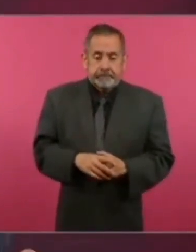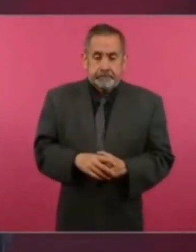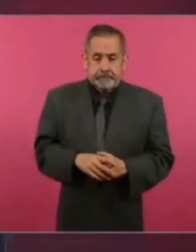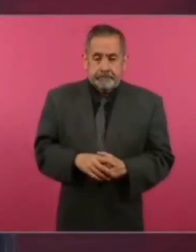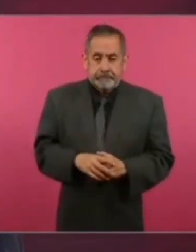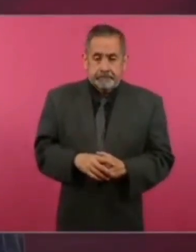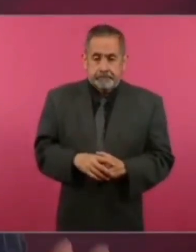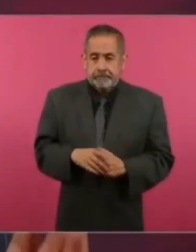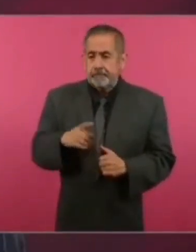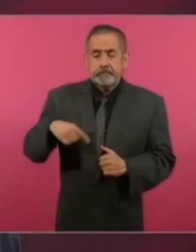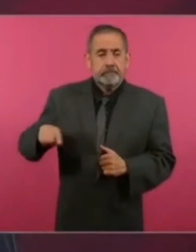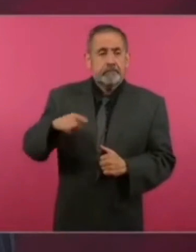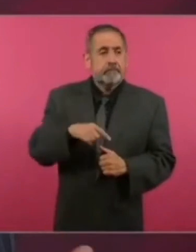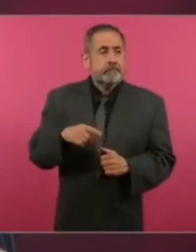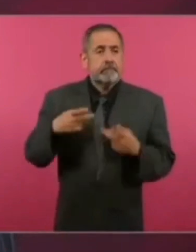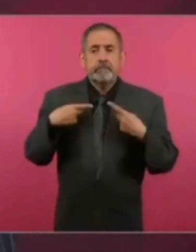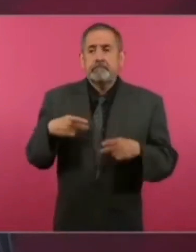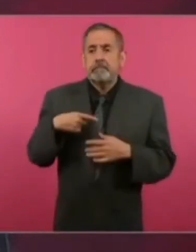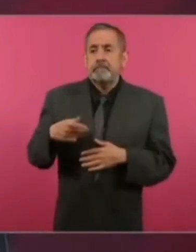la tasa de desempleo